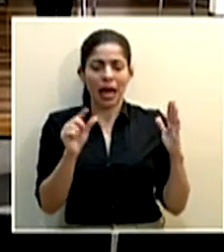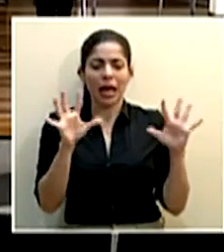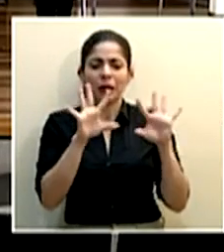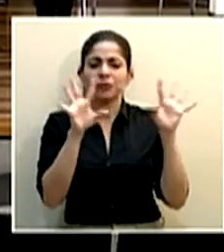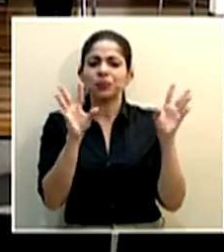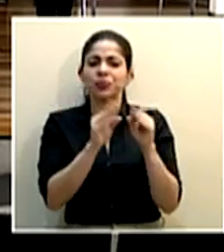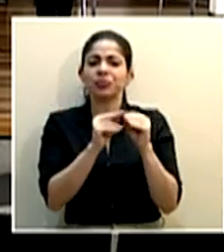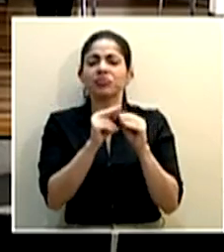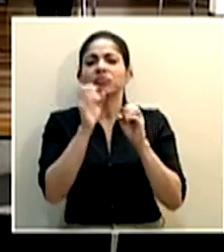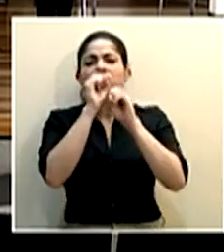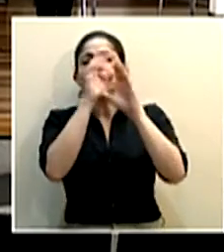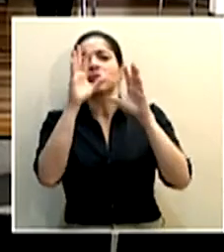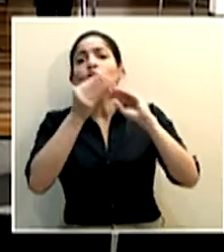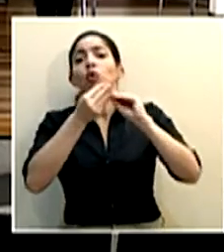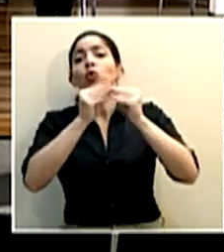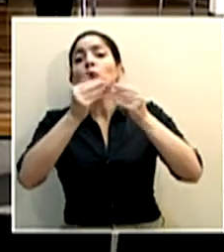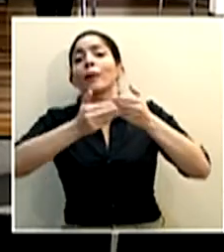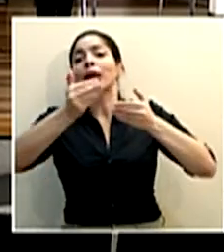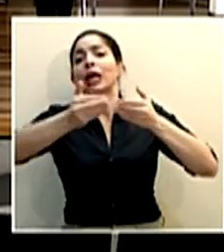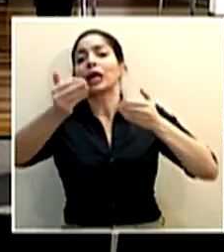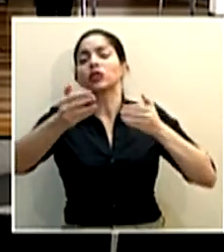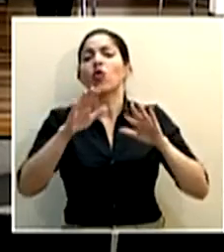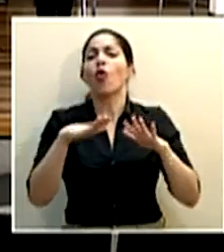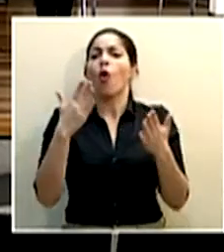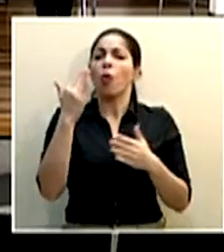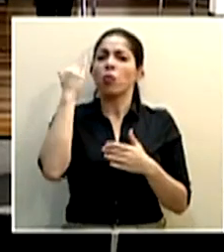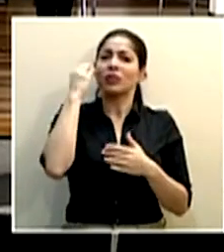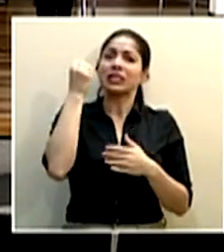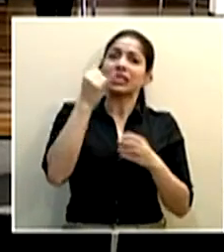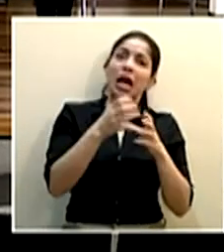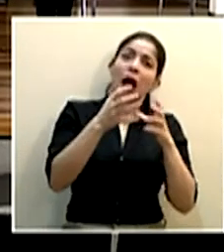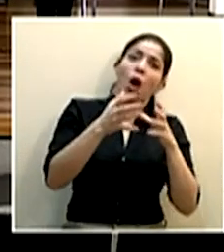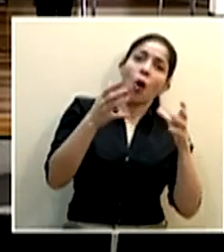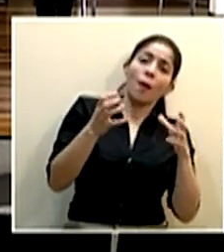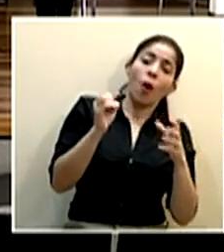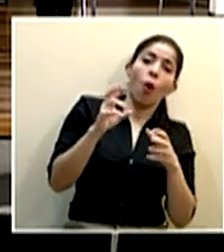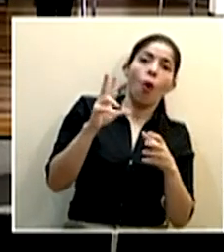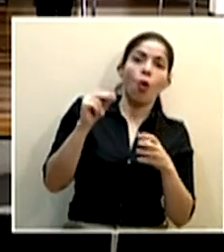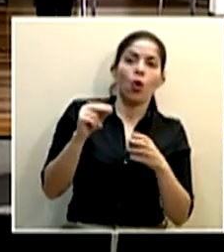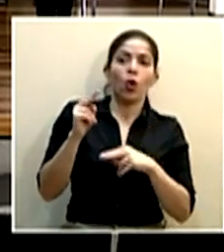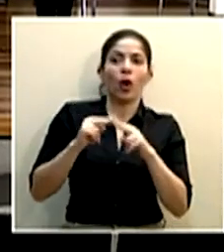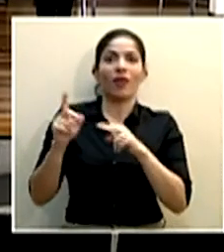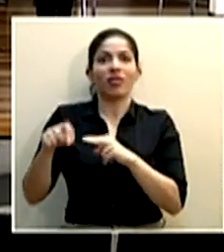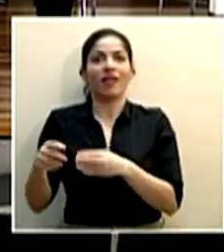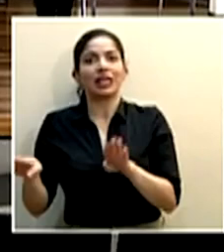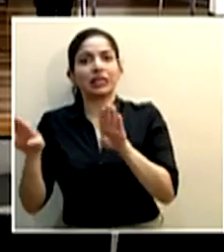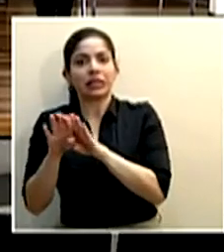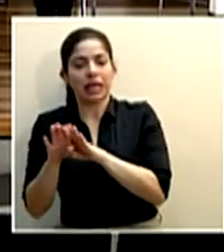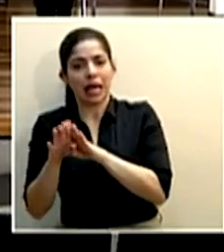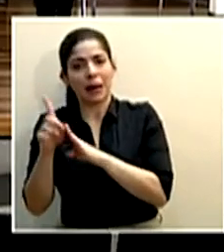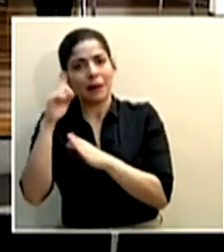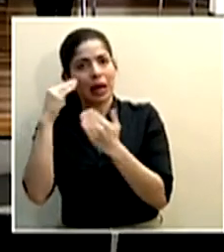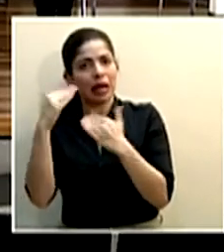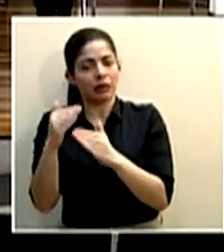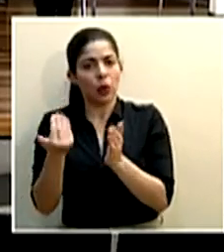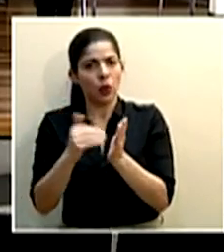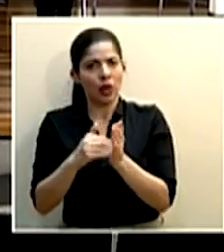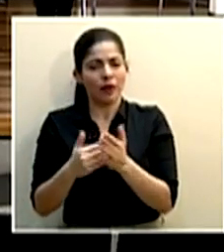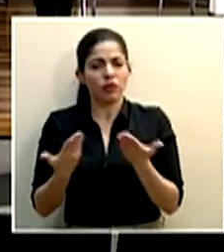es el parámetro en números para saber que estamos en aumento y volver a cerrar negocios e imponer nuevamente restricciones